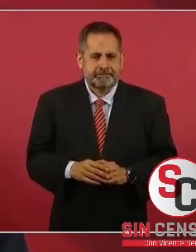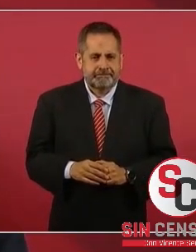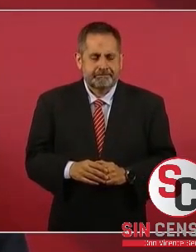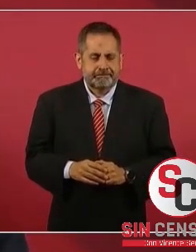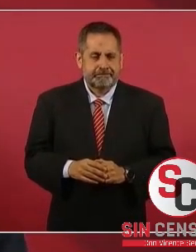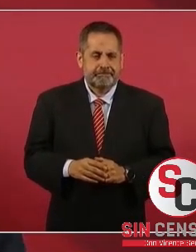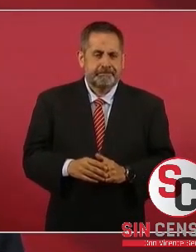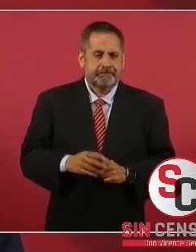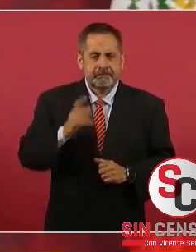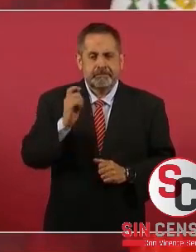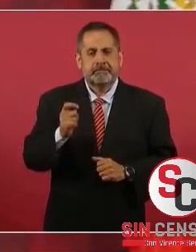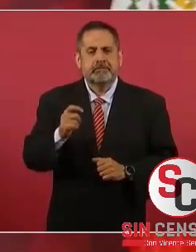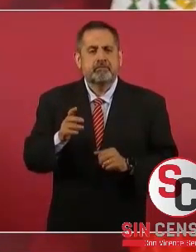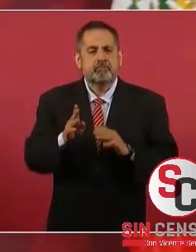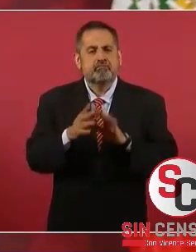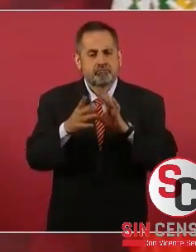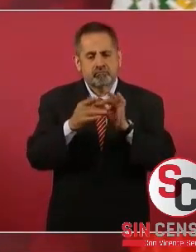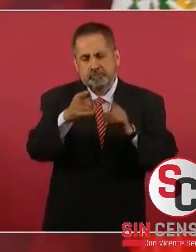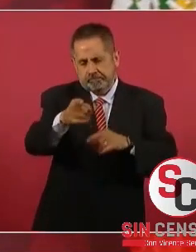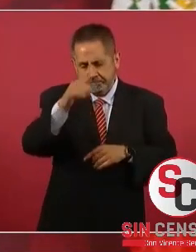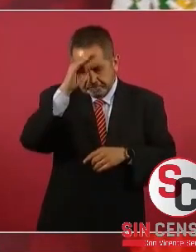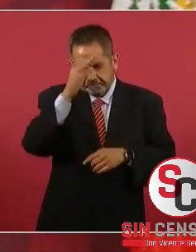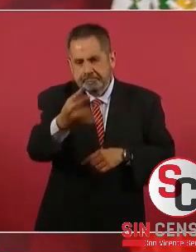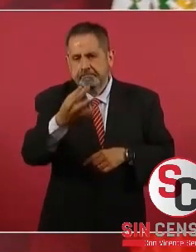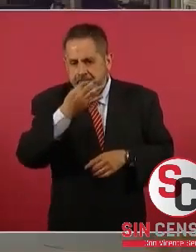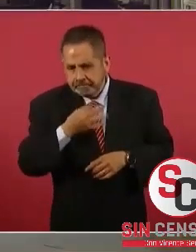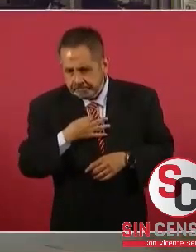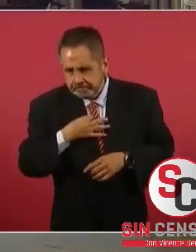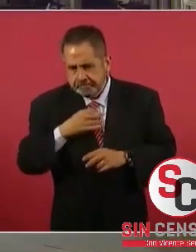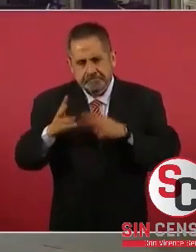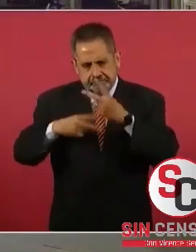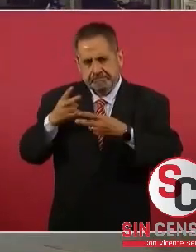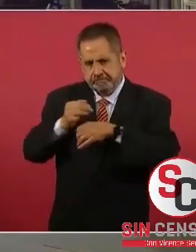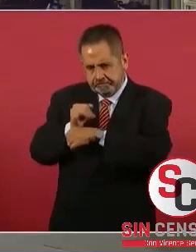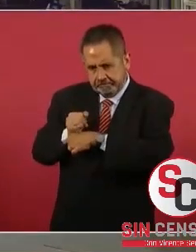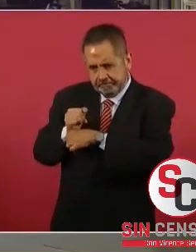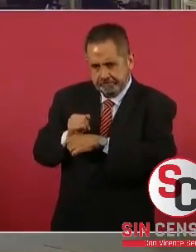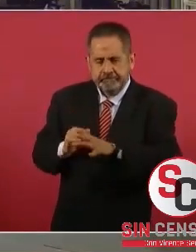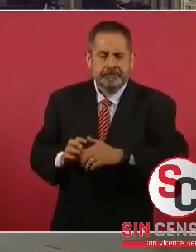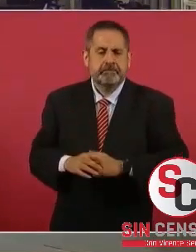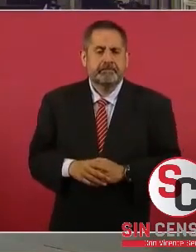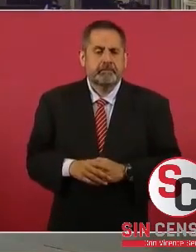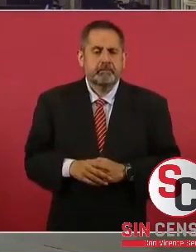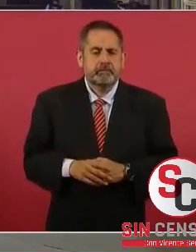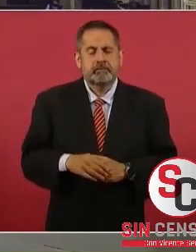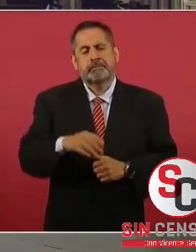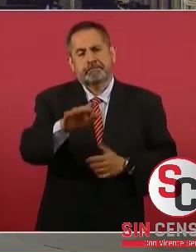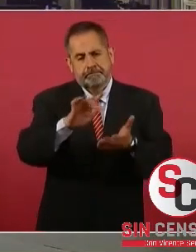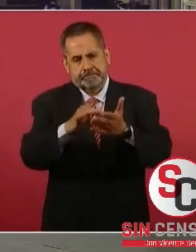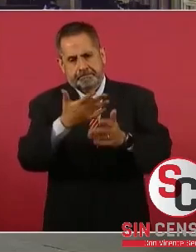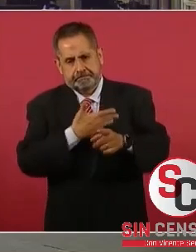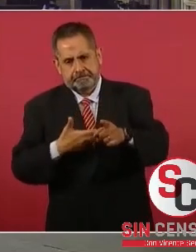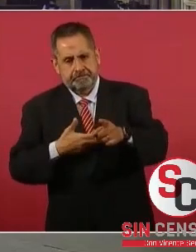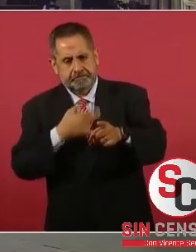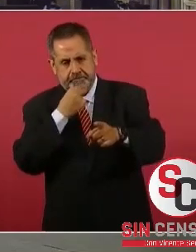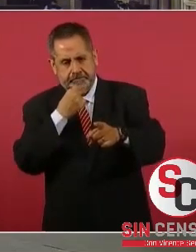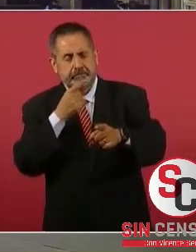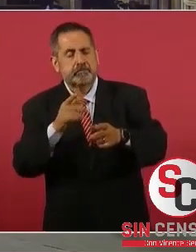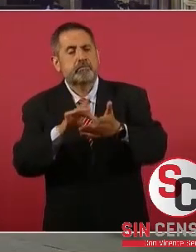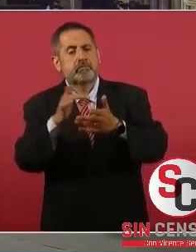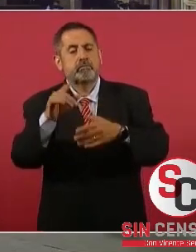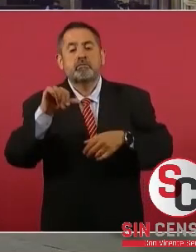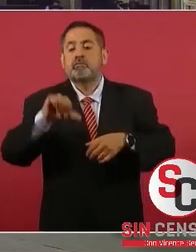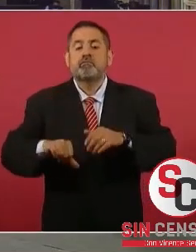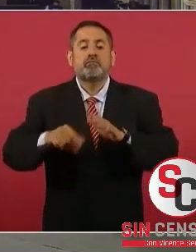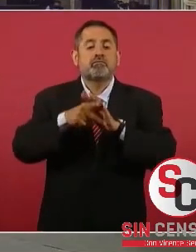Entonces, vamos a considerarlo. Muchas gracias, presidente. Y sí, un dato que también hoy presentamos